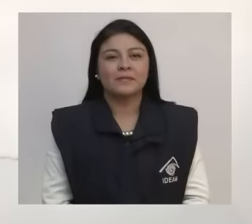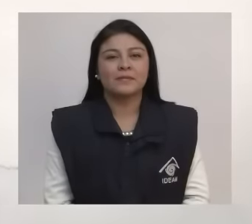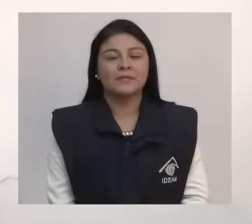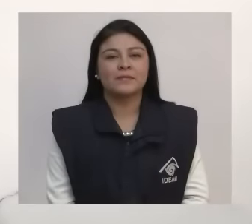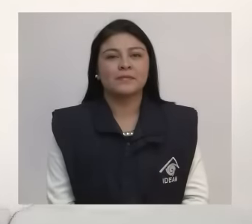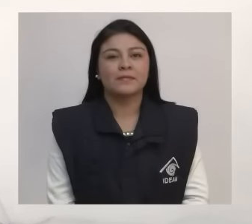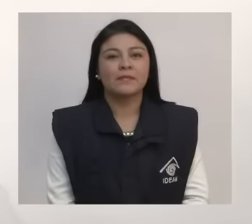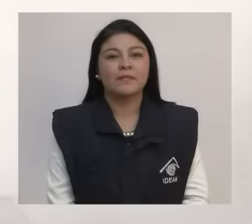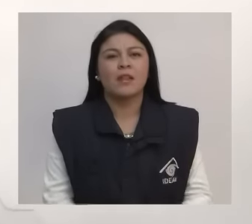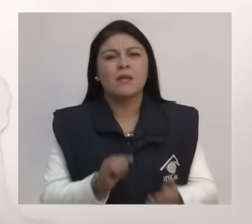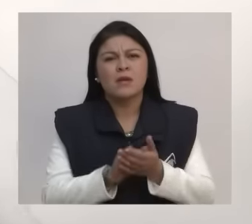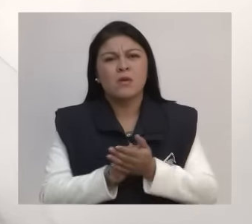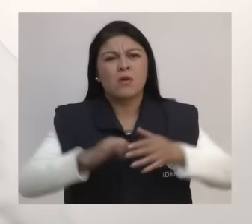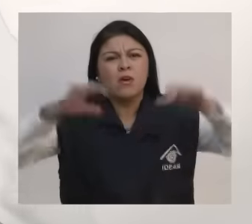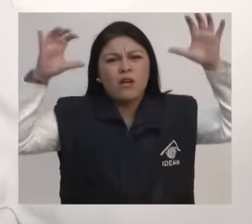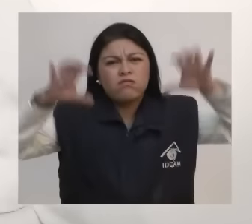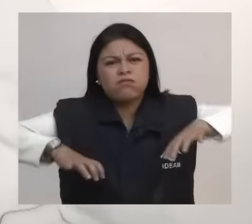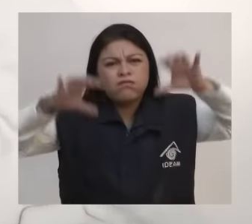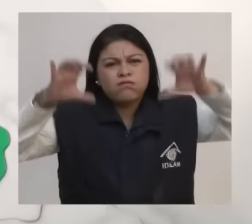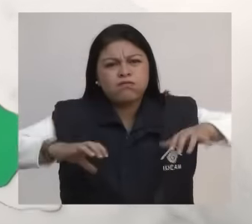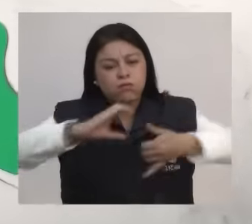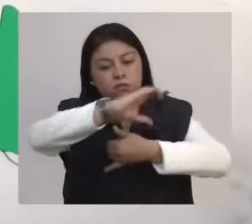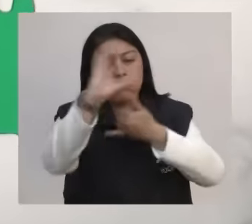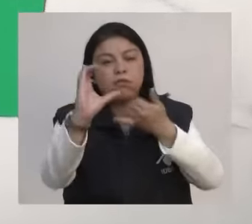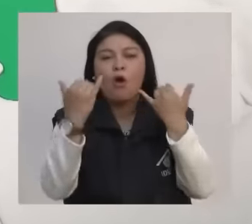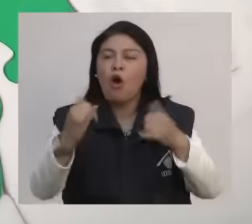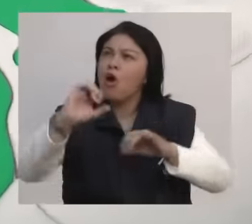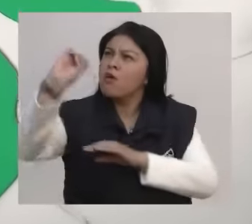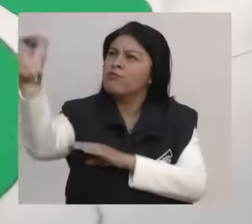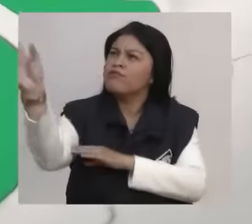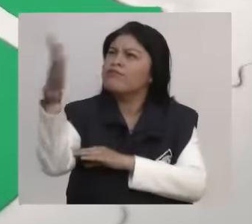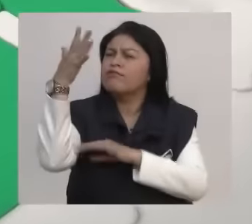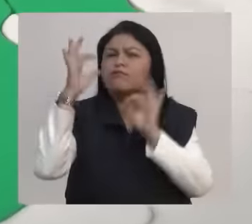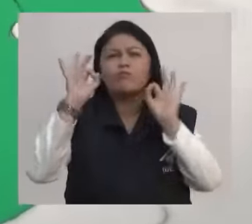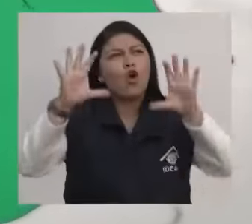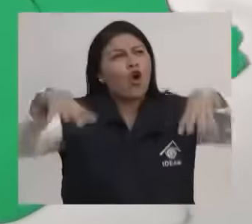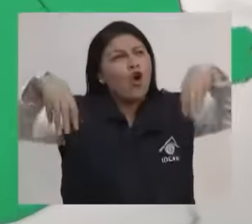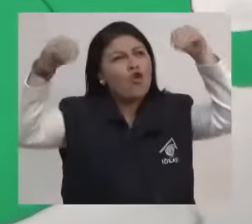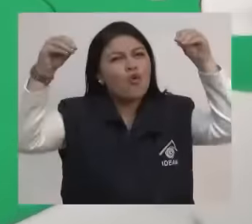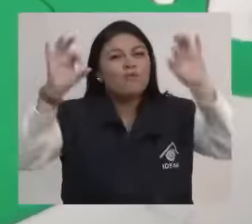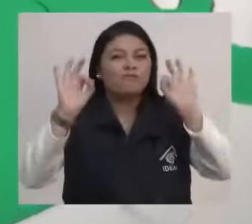Luego de días de lluvias, el Caribe amanece con tiempo seco en gran parte de la región